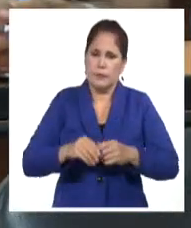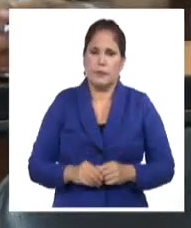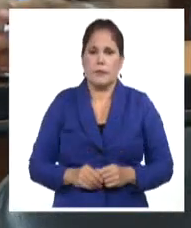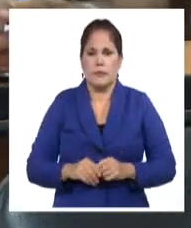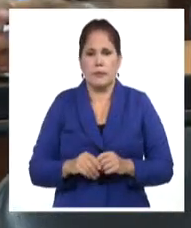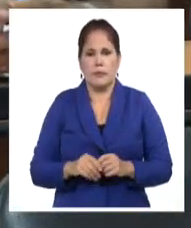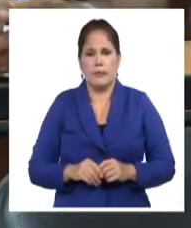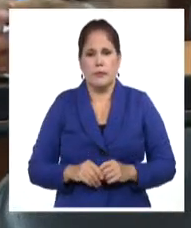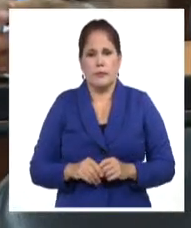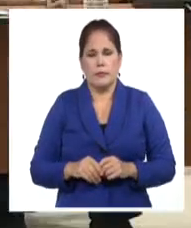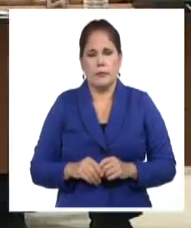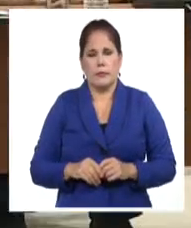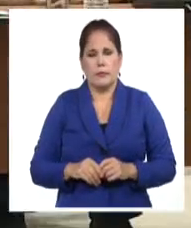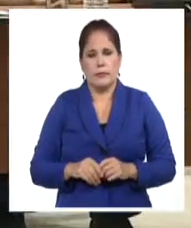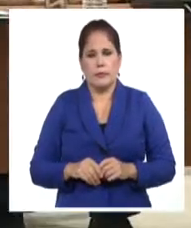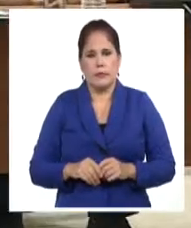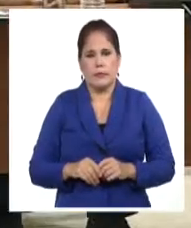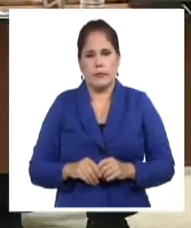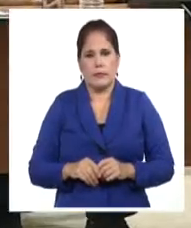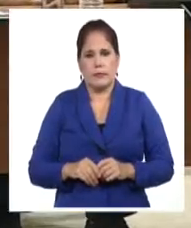Castillo, Sistema Informativo de la Televisión.